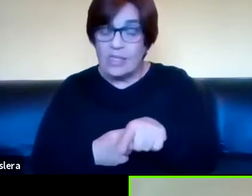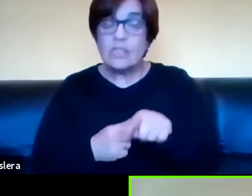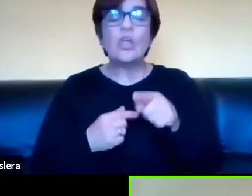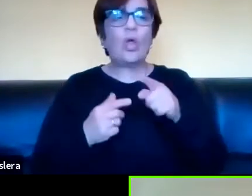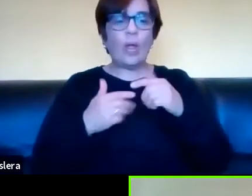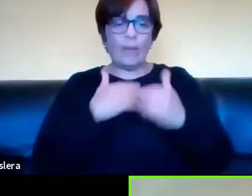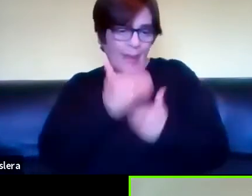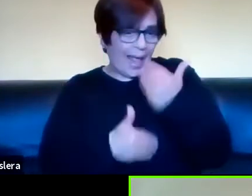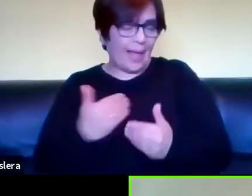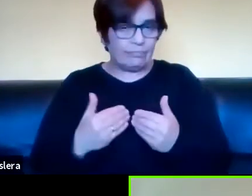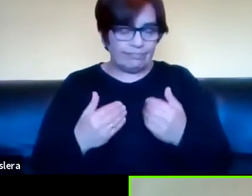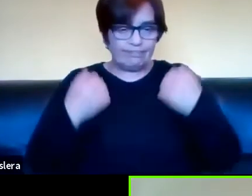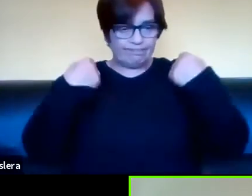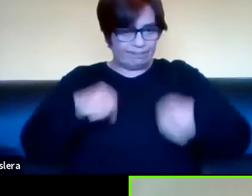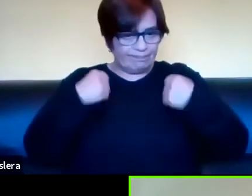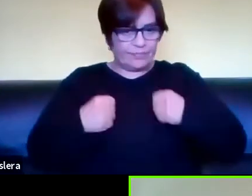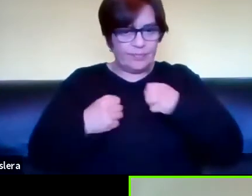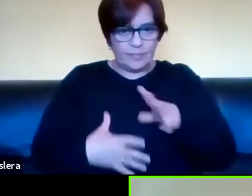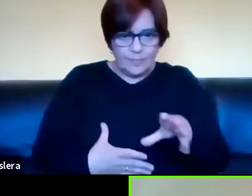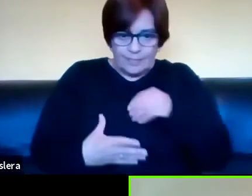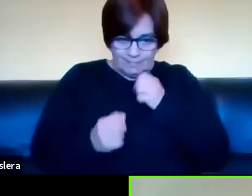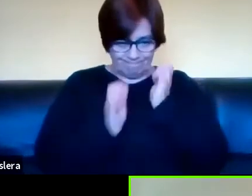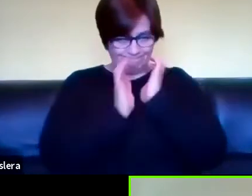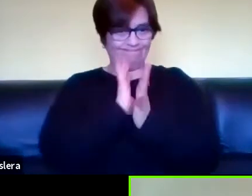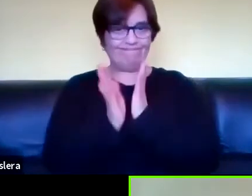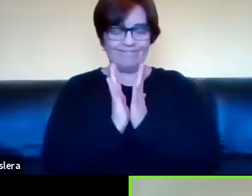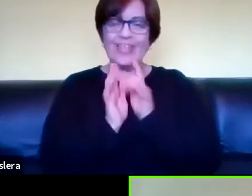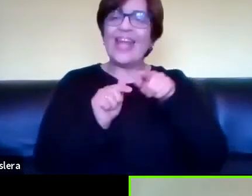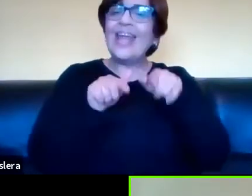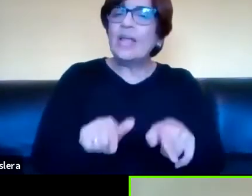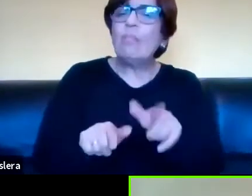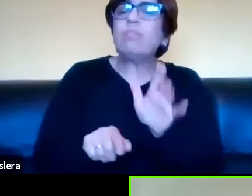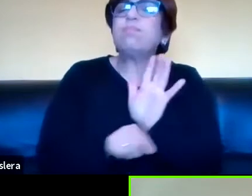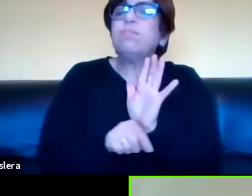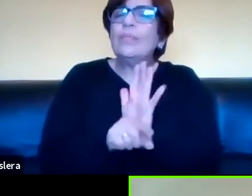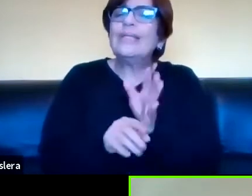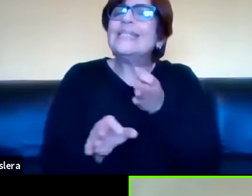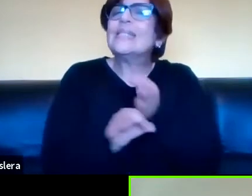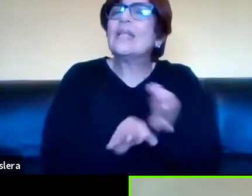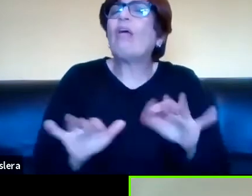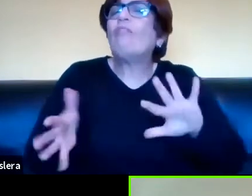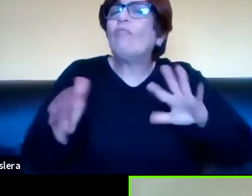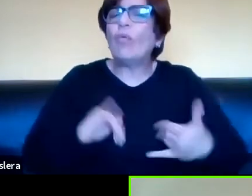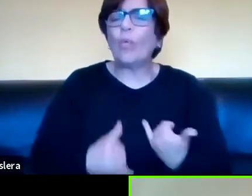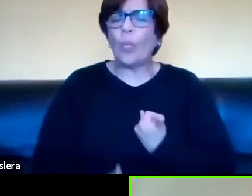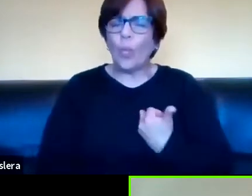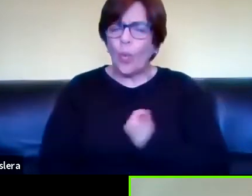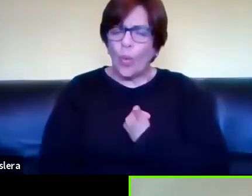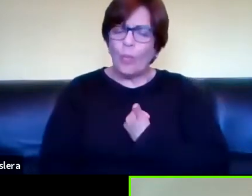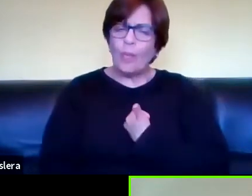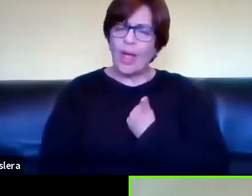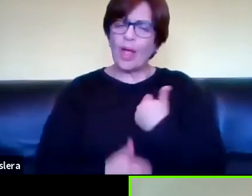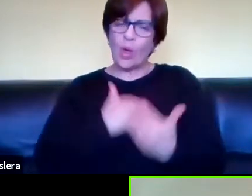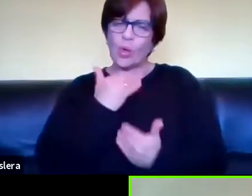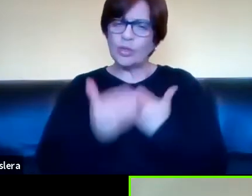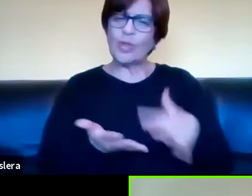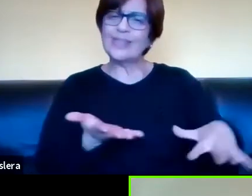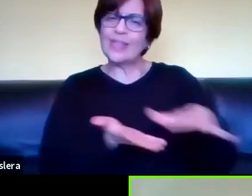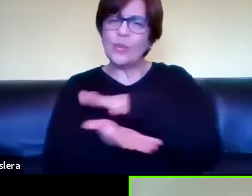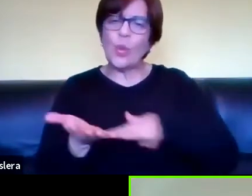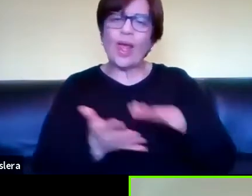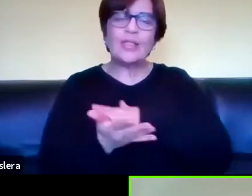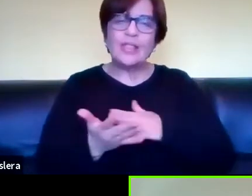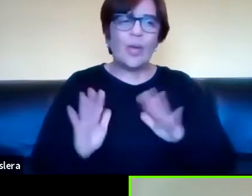letramento en la escuela con estudiantes sordos es como enseñarles a mantener las condiciones de producción